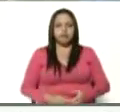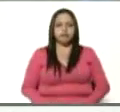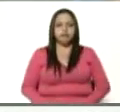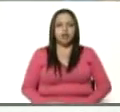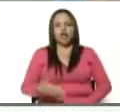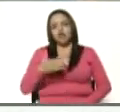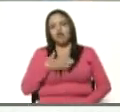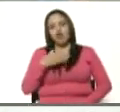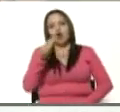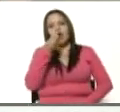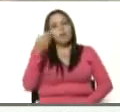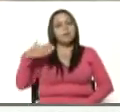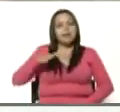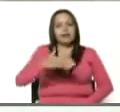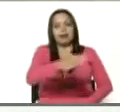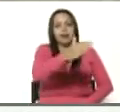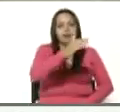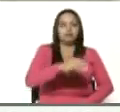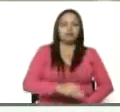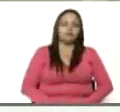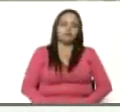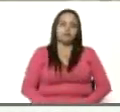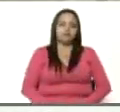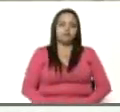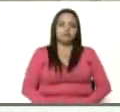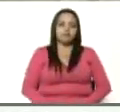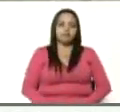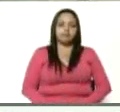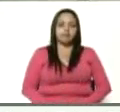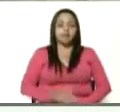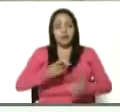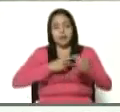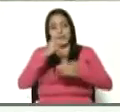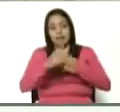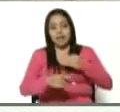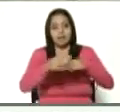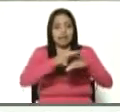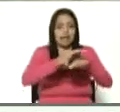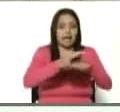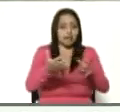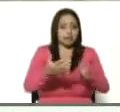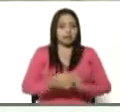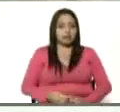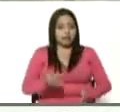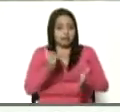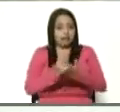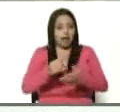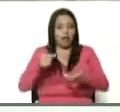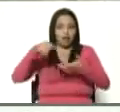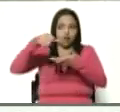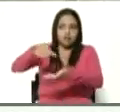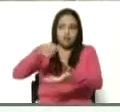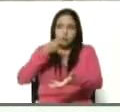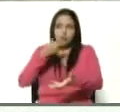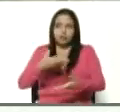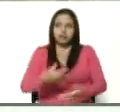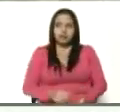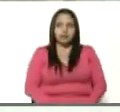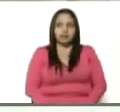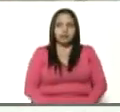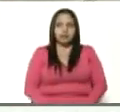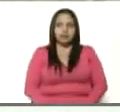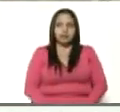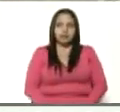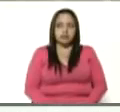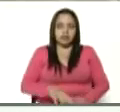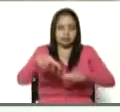como pescado, ¿no? Los planes de proteína, fíjense esos bolsitos que bonitos, como de